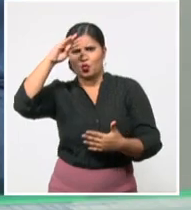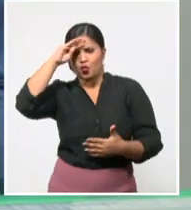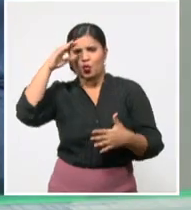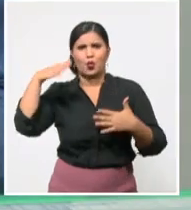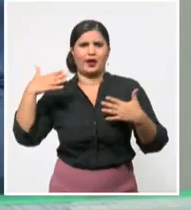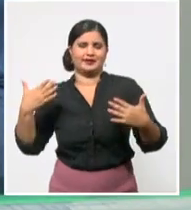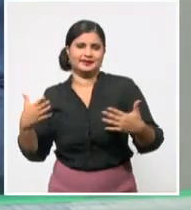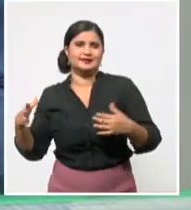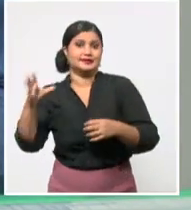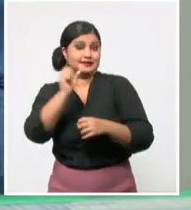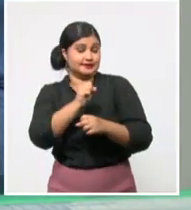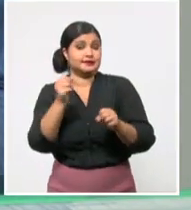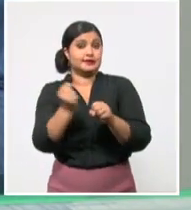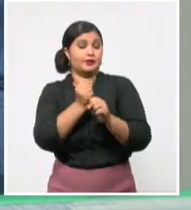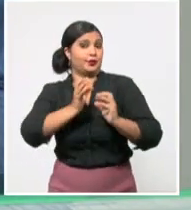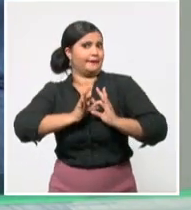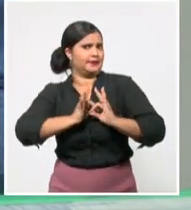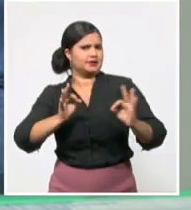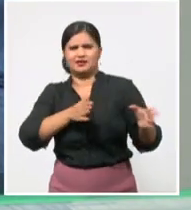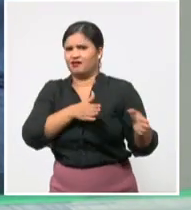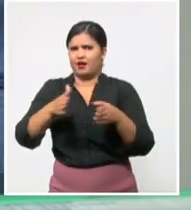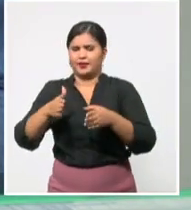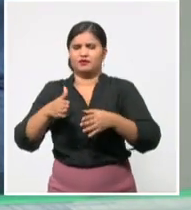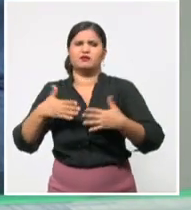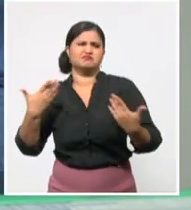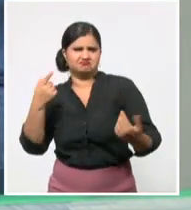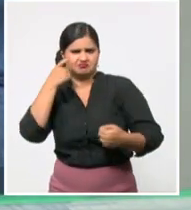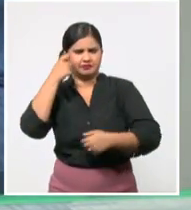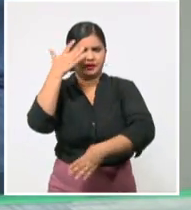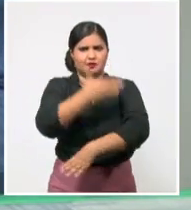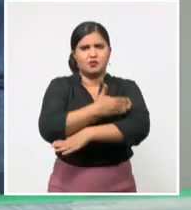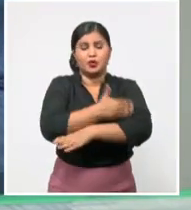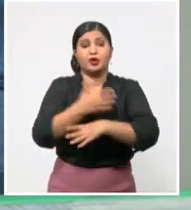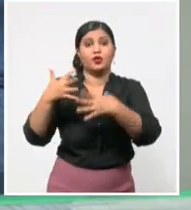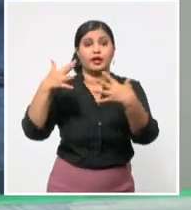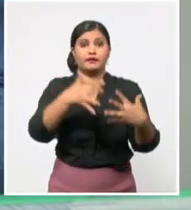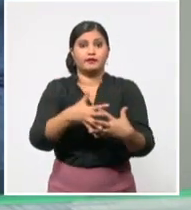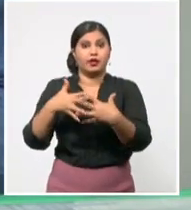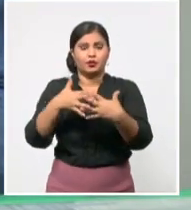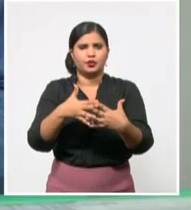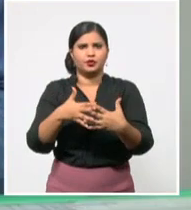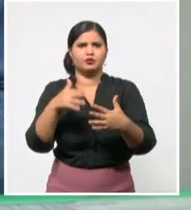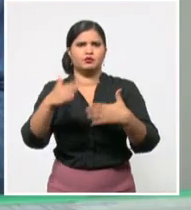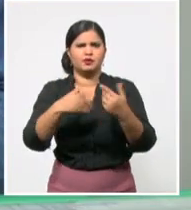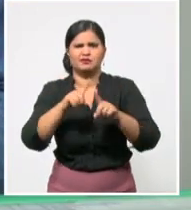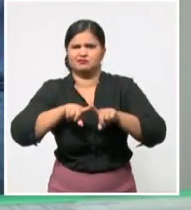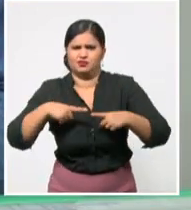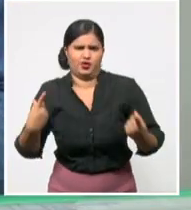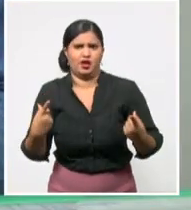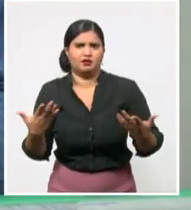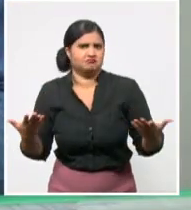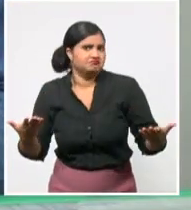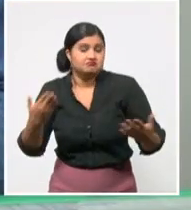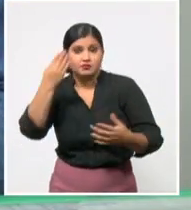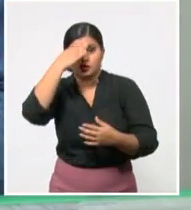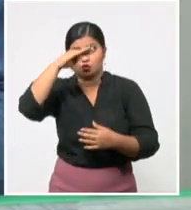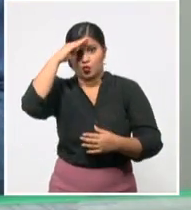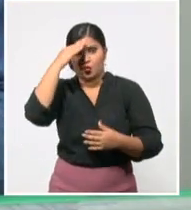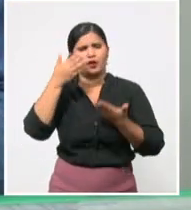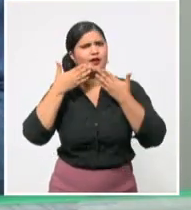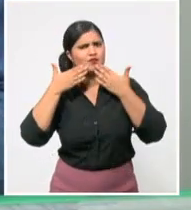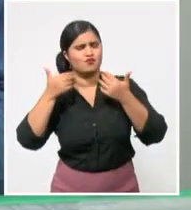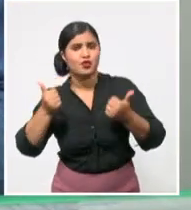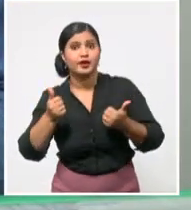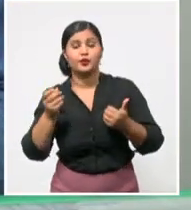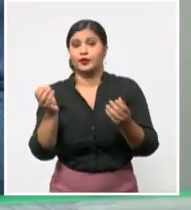a decirte que las brigadas médicas cubanas son una expresión de trata de personas. Y aquí lo